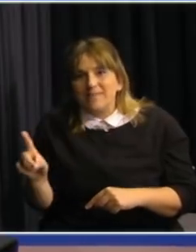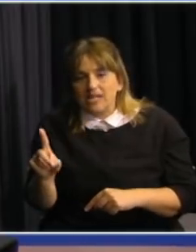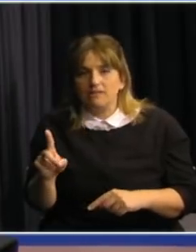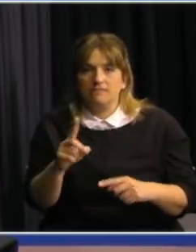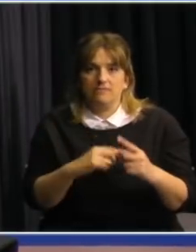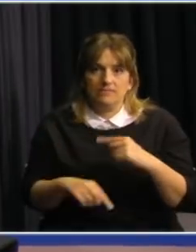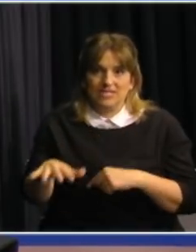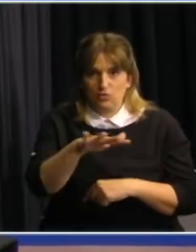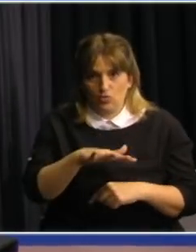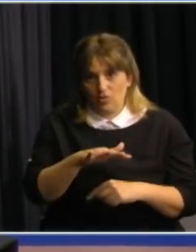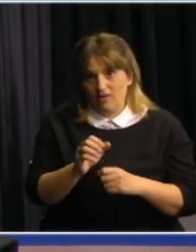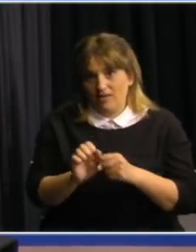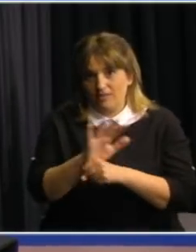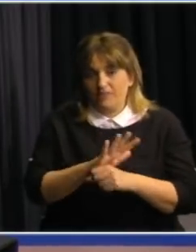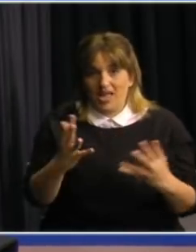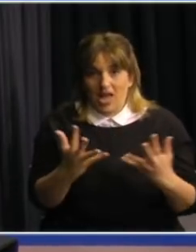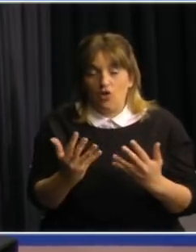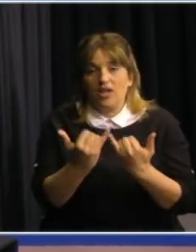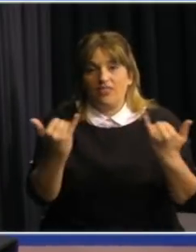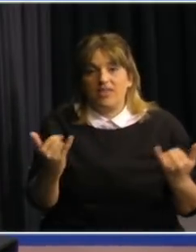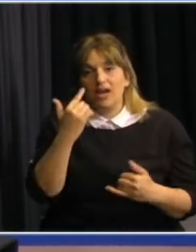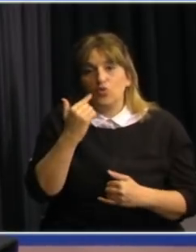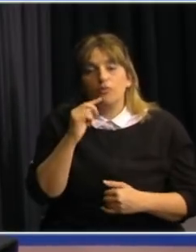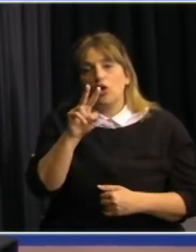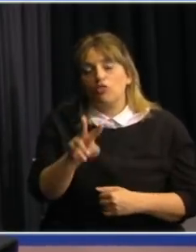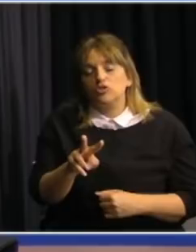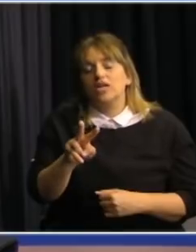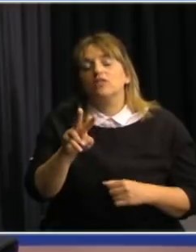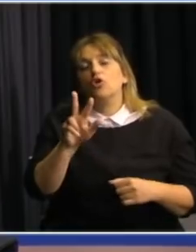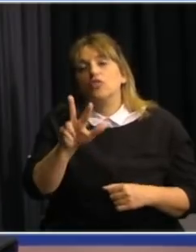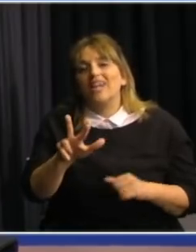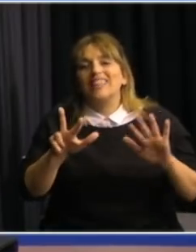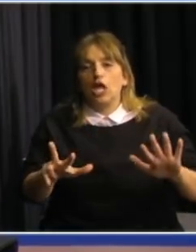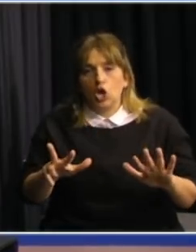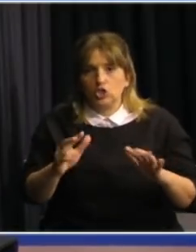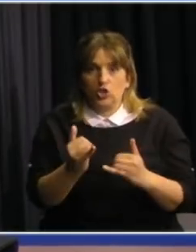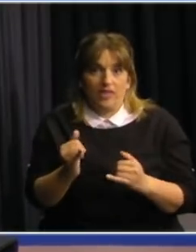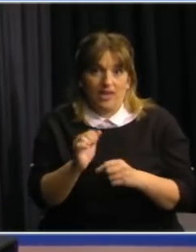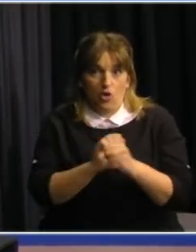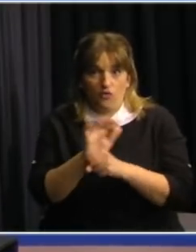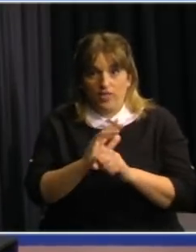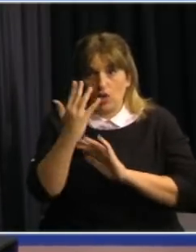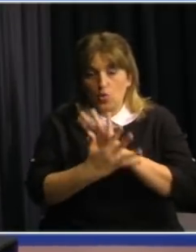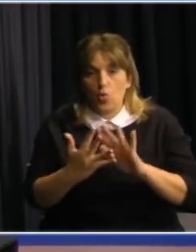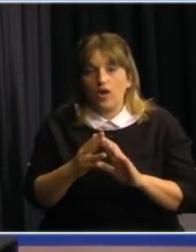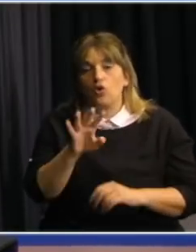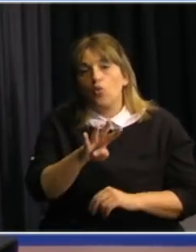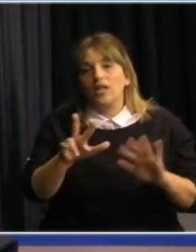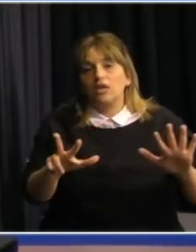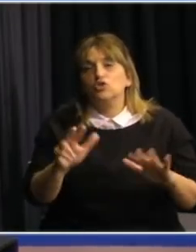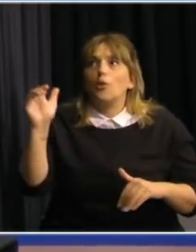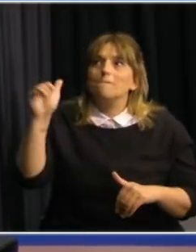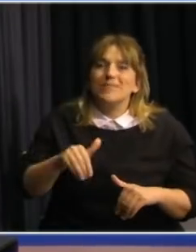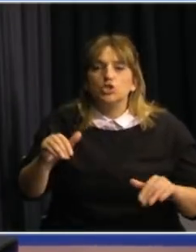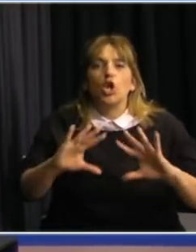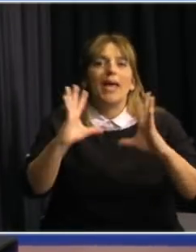Debo recordar que estamos transitando el día 238 de la epidemia en Uruguay, con 48 millones de casos acumulados a